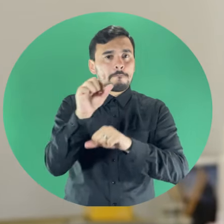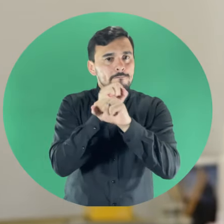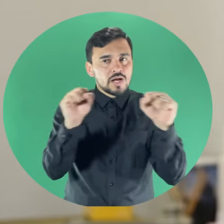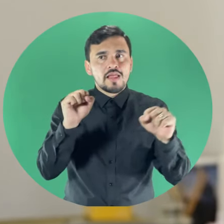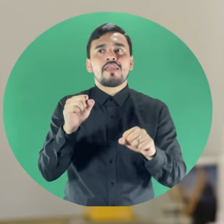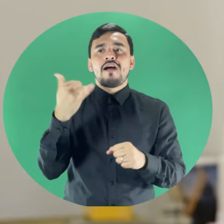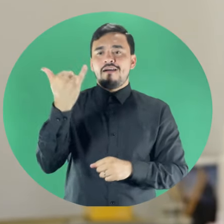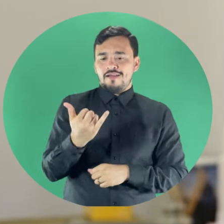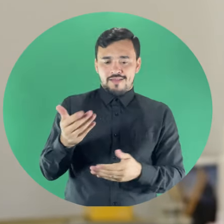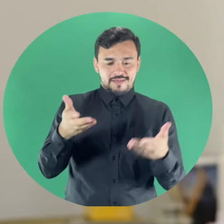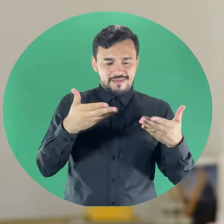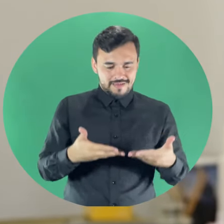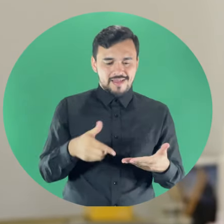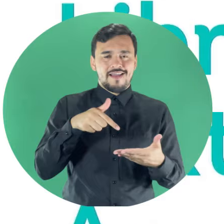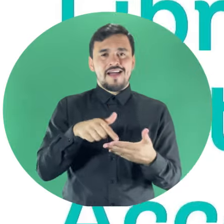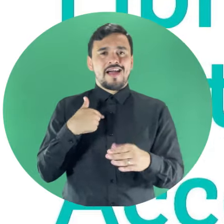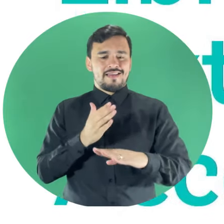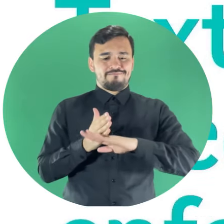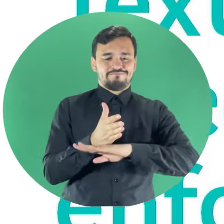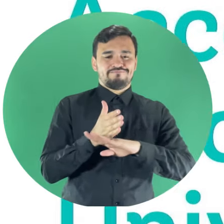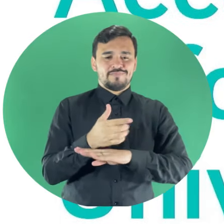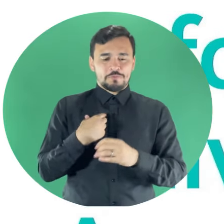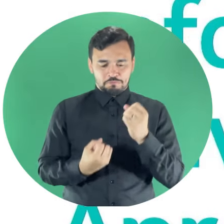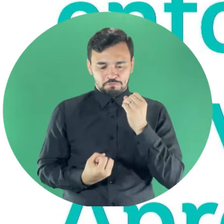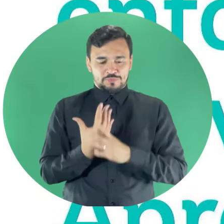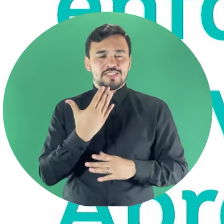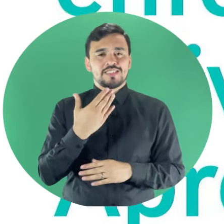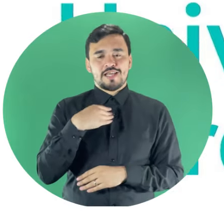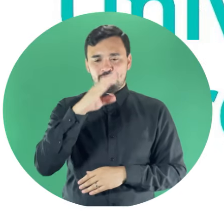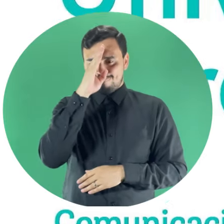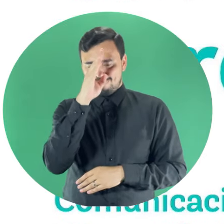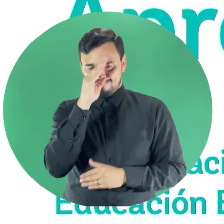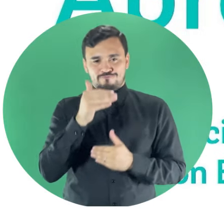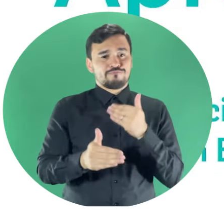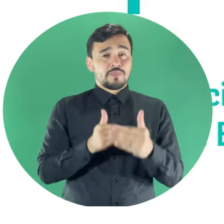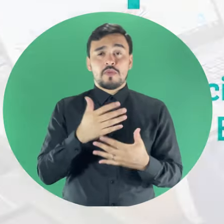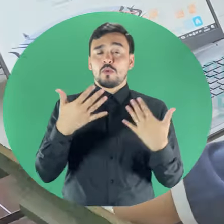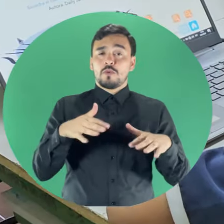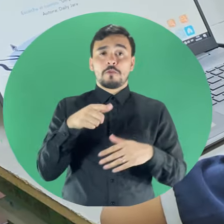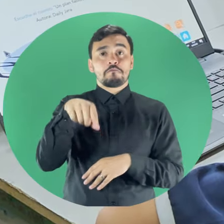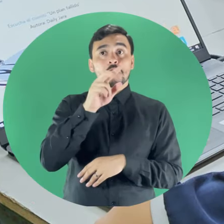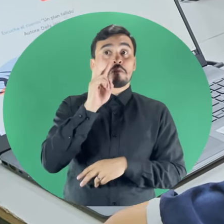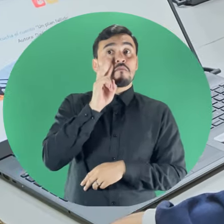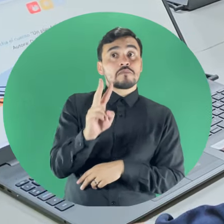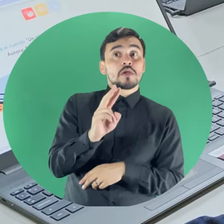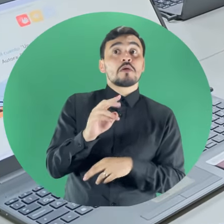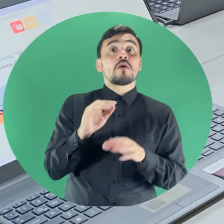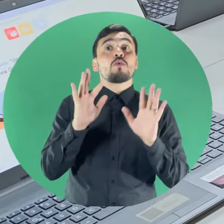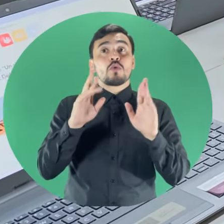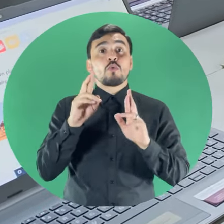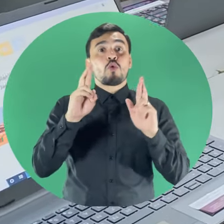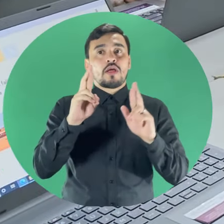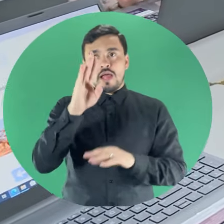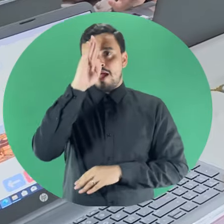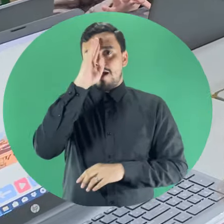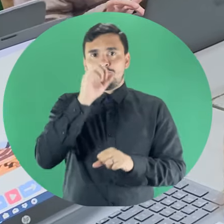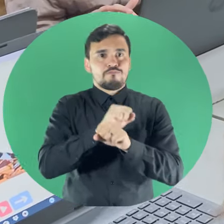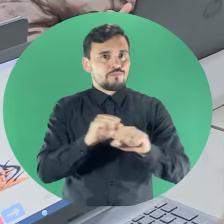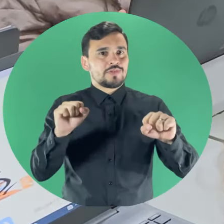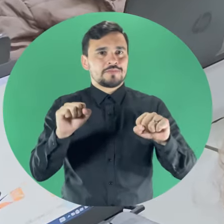materiales accesibles desde el inicio de su formación. El impacto yo creo que se va a ver en los resultados de aprendizaje.